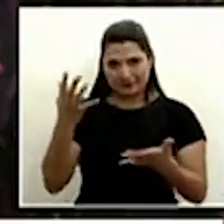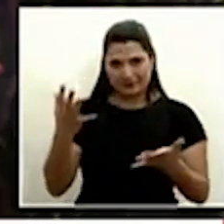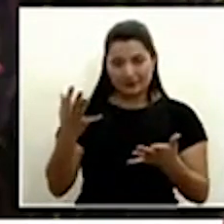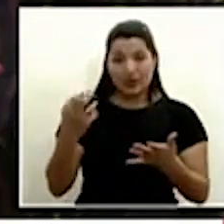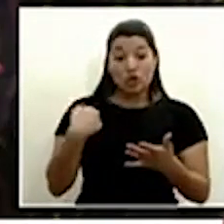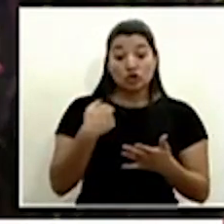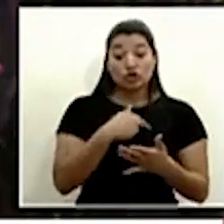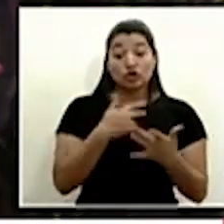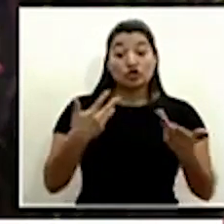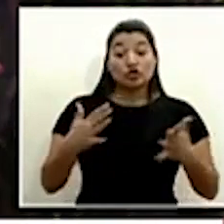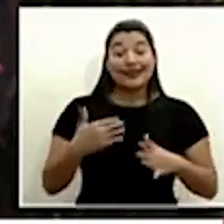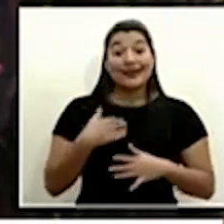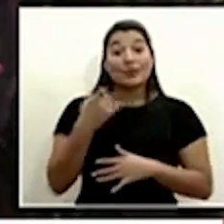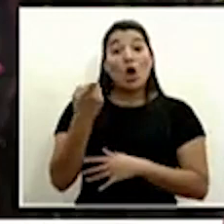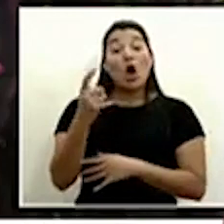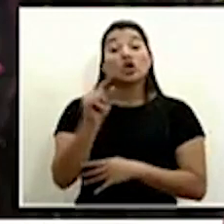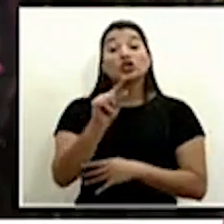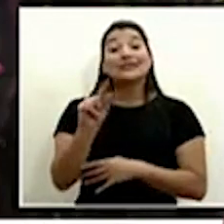alerta sanitaria?